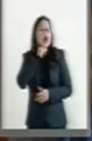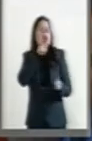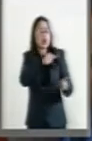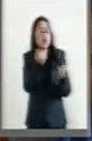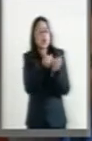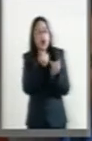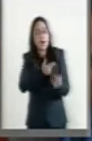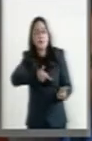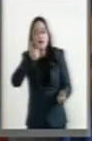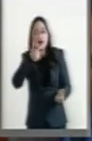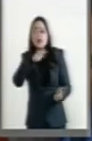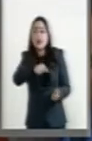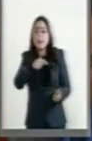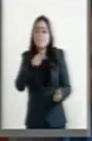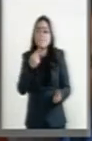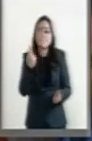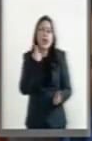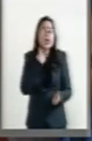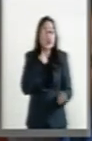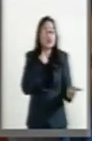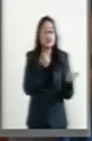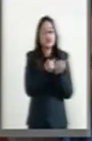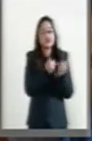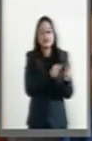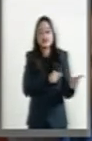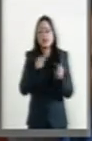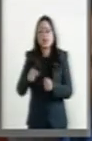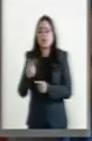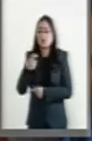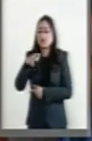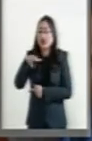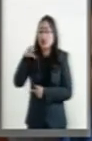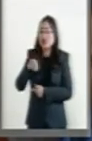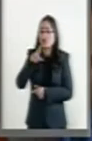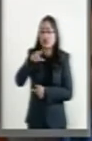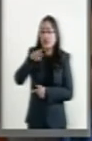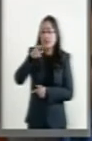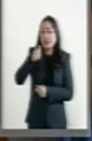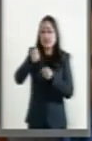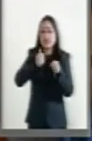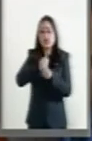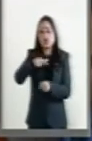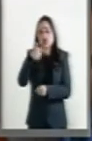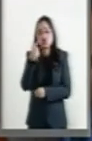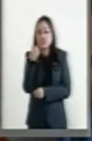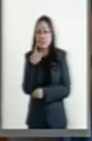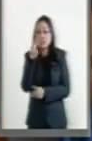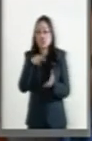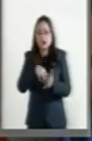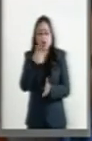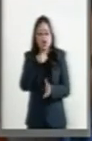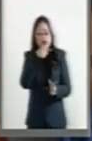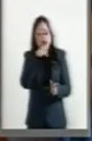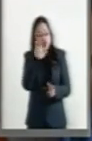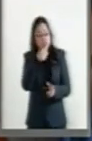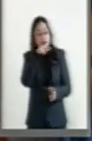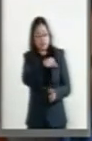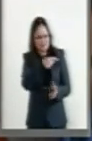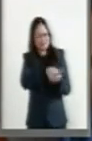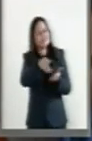privado de su vida. El acto de Gonzalo Rivas aquella tarde del 12 de diciembre del 2011 fue sin duda heroico.